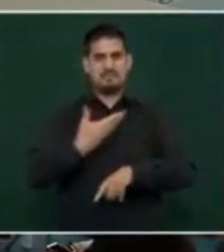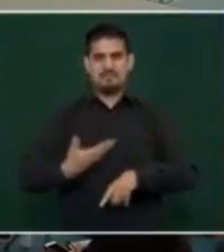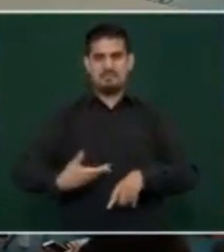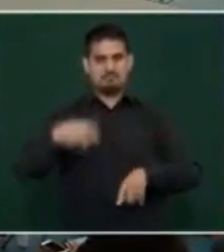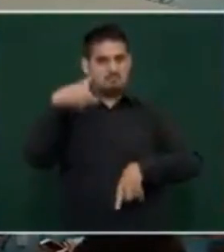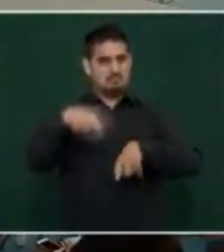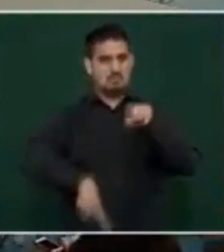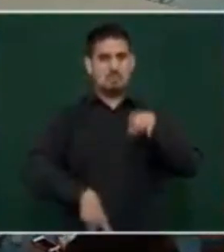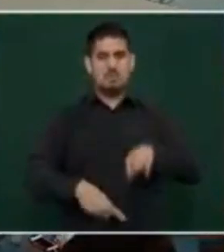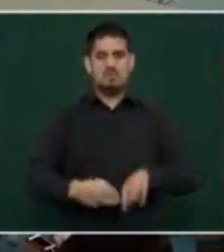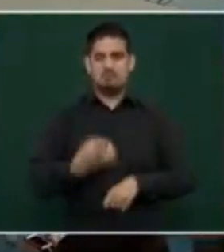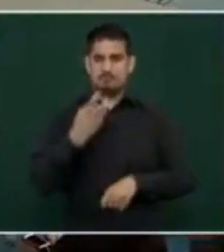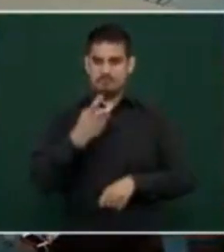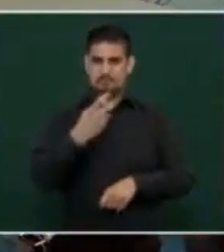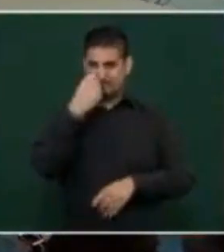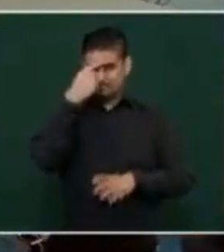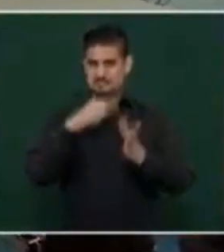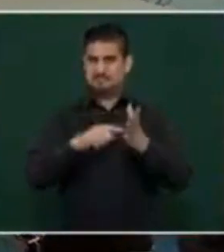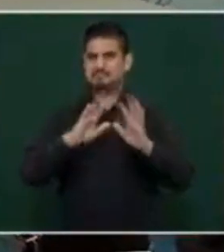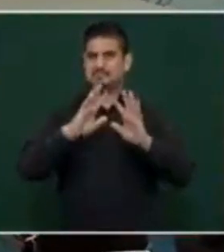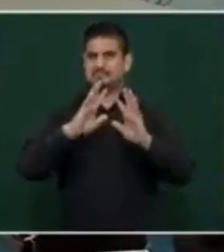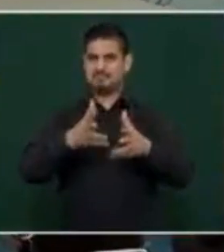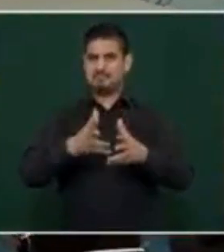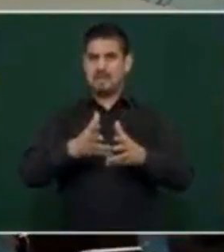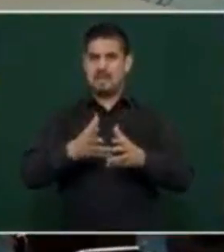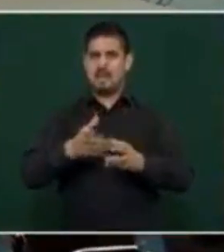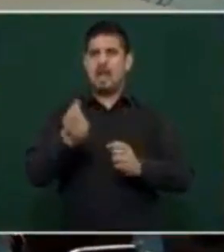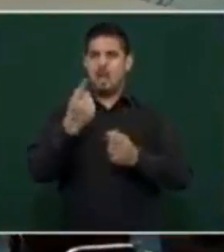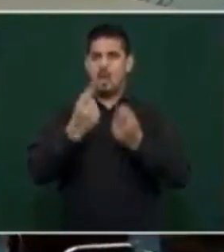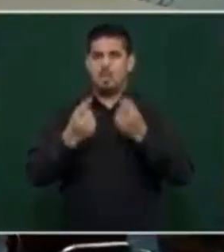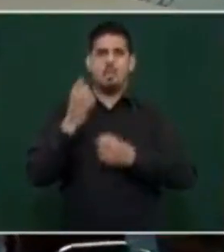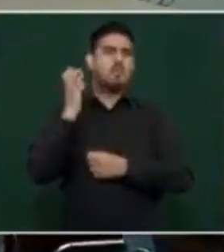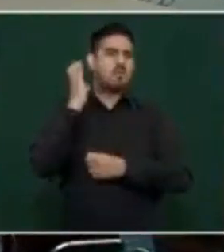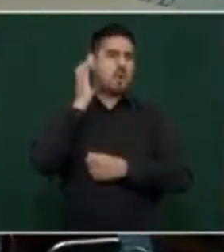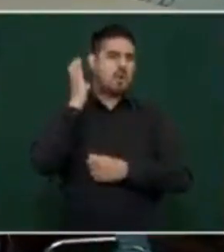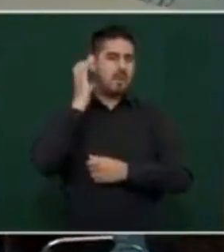ya tenía de parte el Congreso,